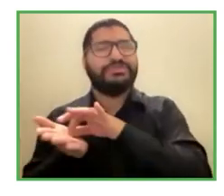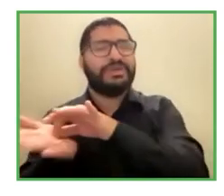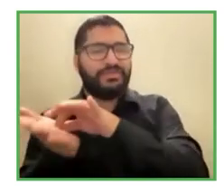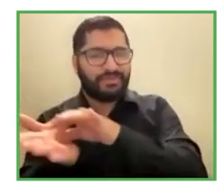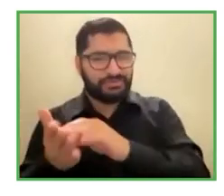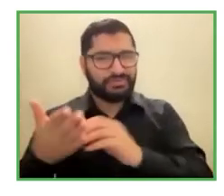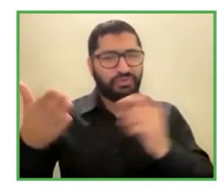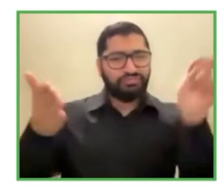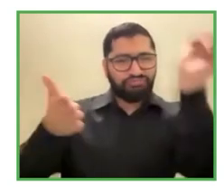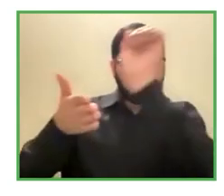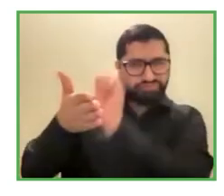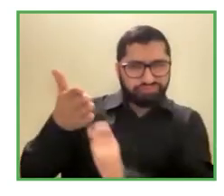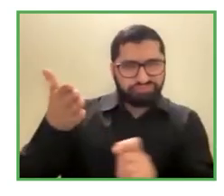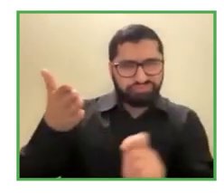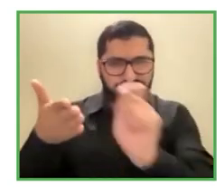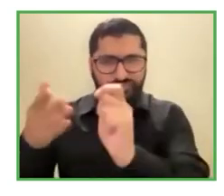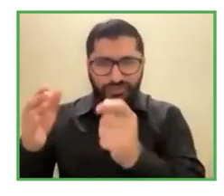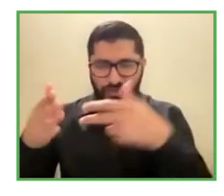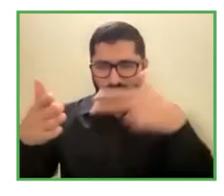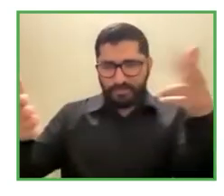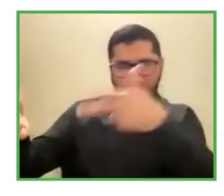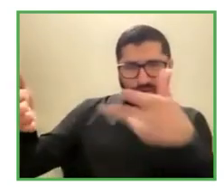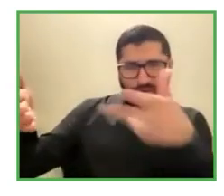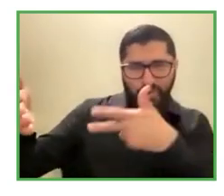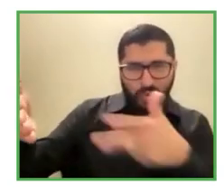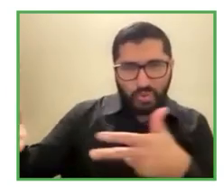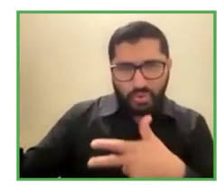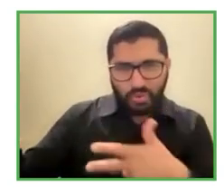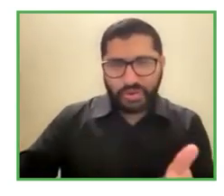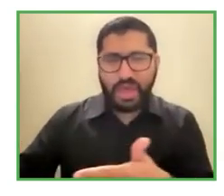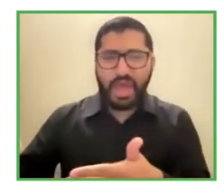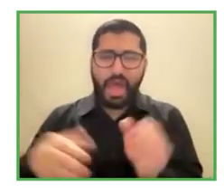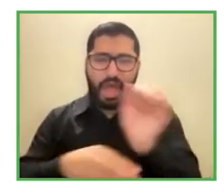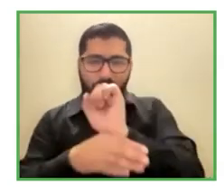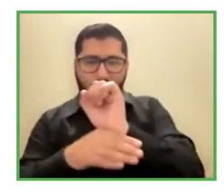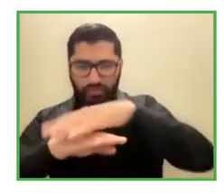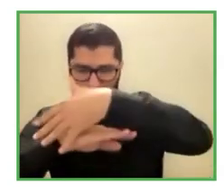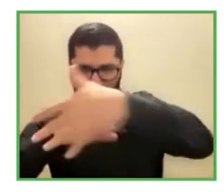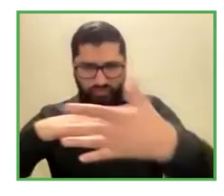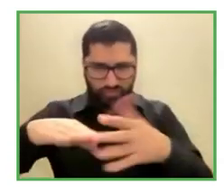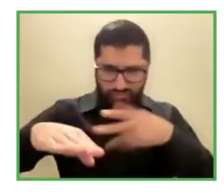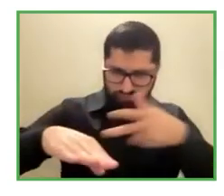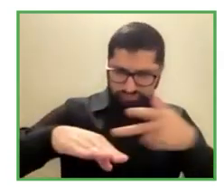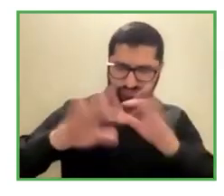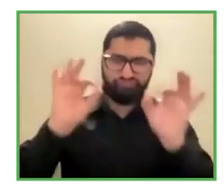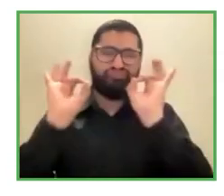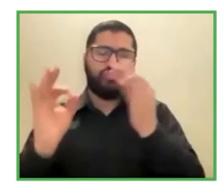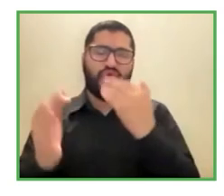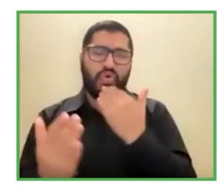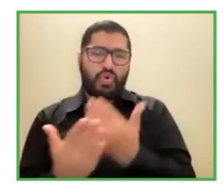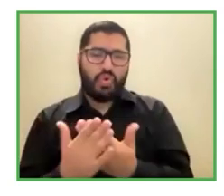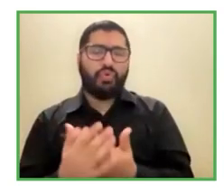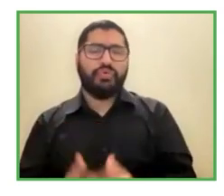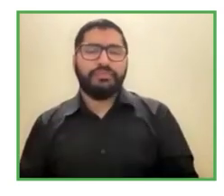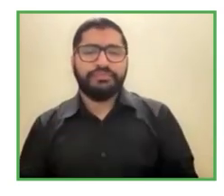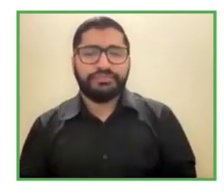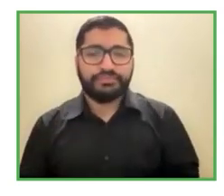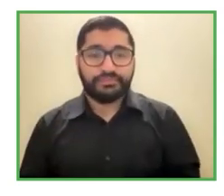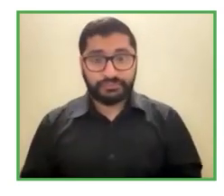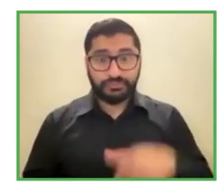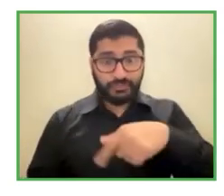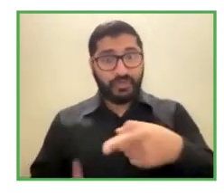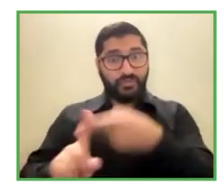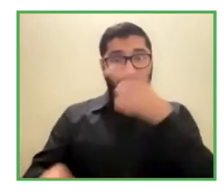discapacidad fuera de Chile junto a Zero Project y a otras organizaciones ya estamos haciendo